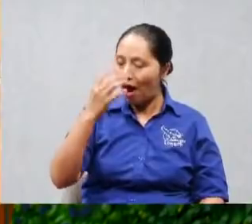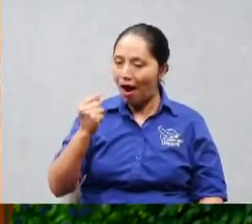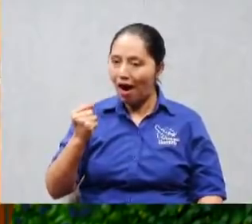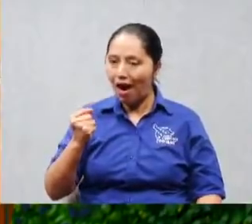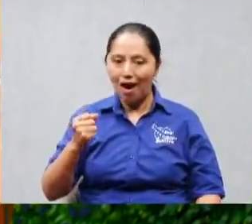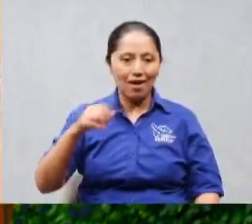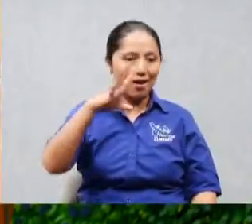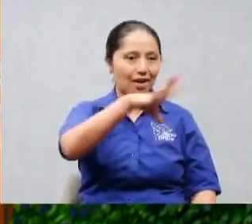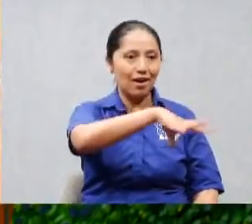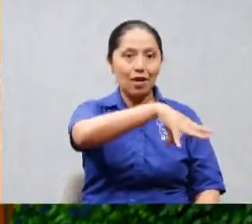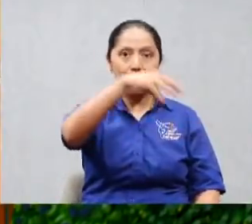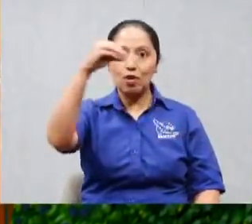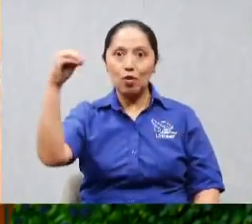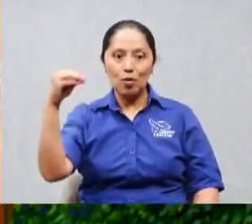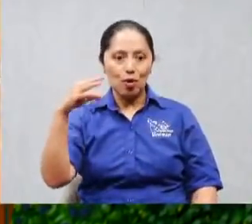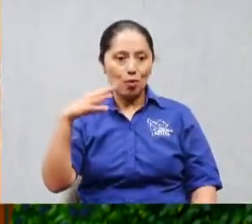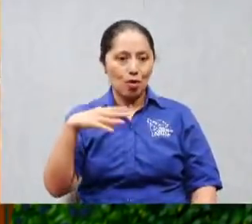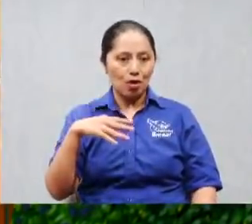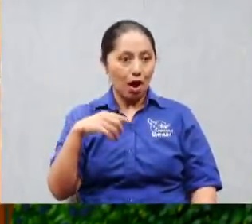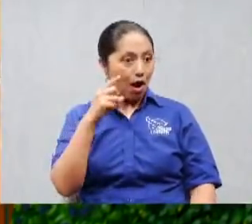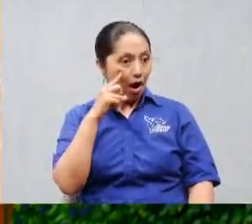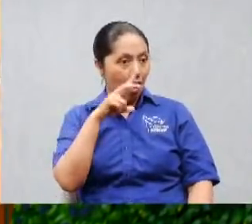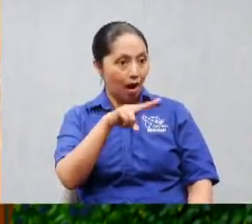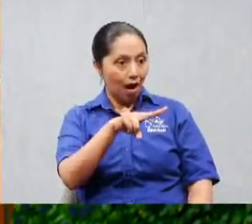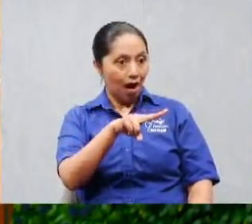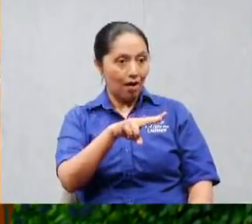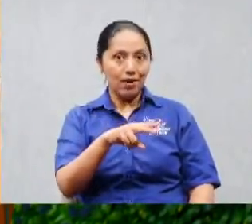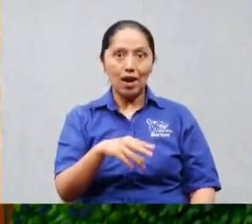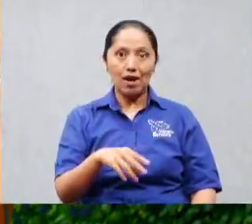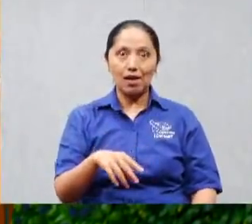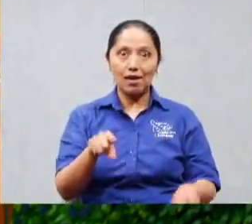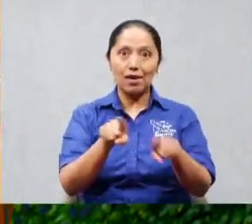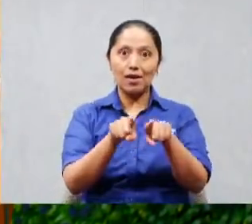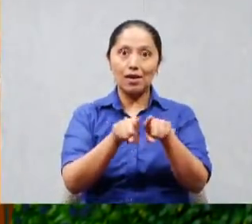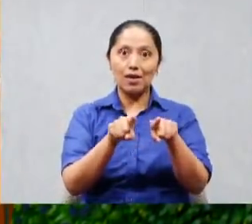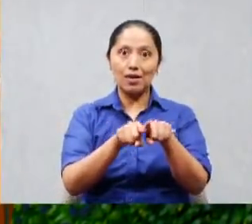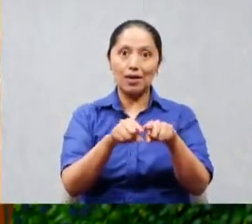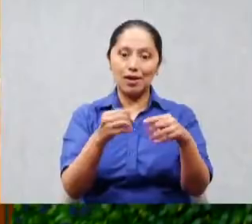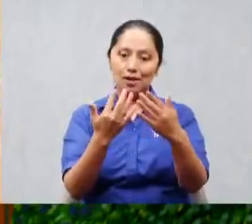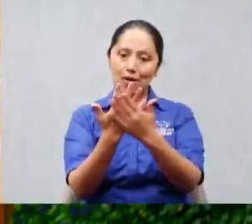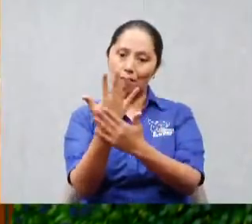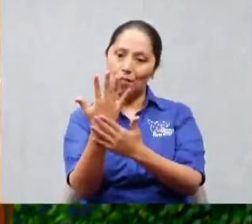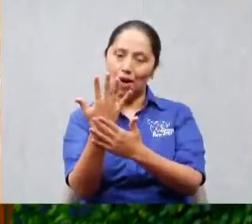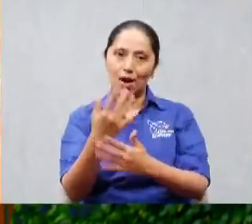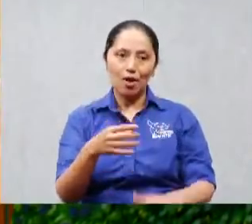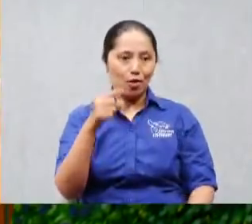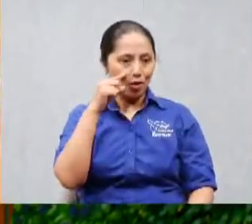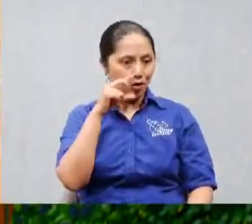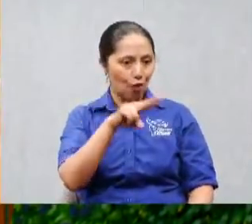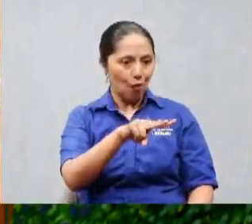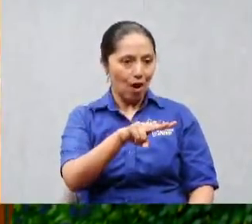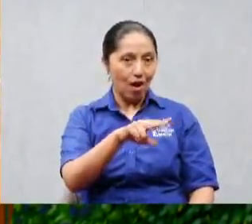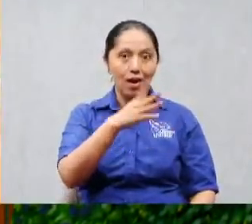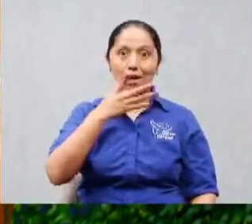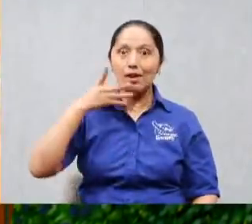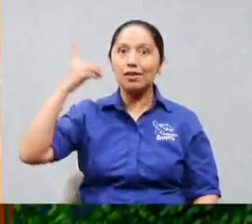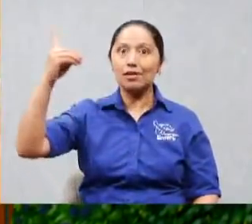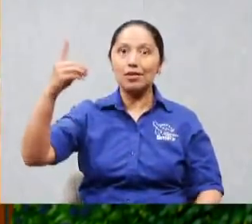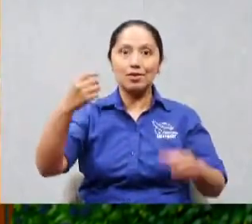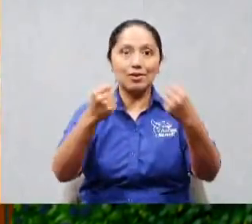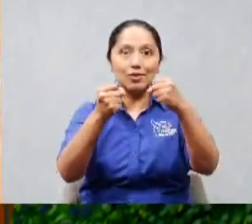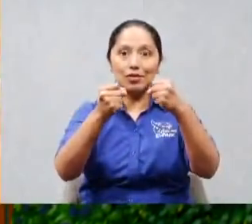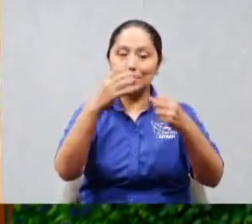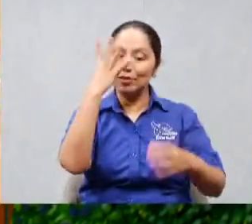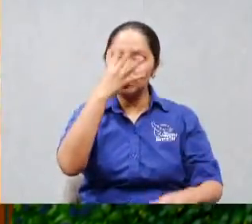mano. Y yo decía, pero yo esto, ¿para qué lo hizo Dios tan lindo? Con